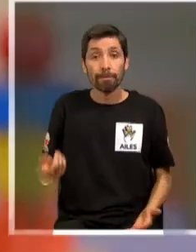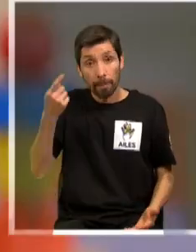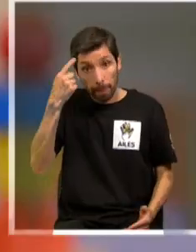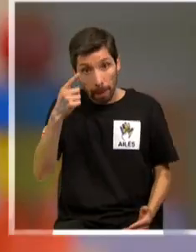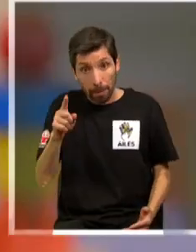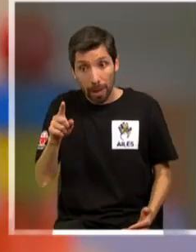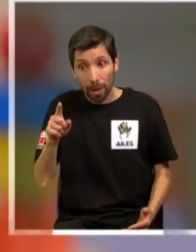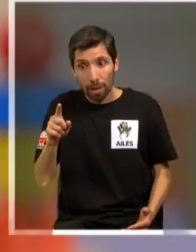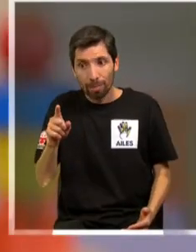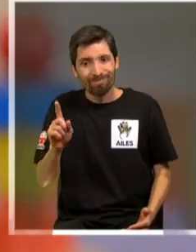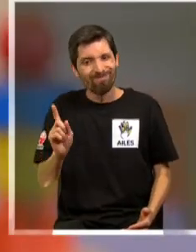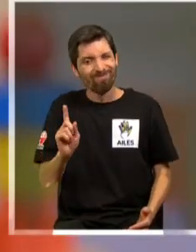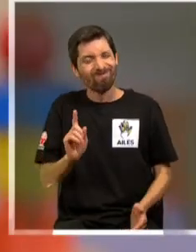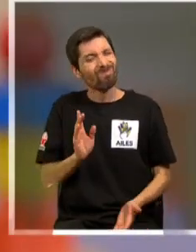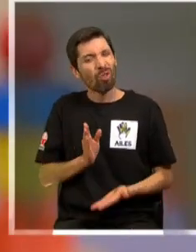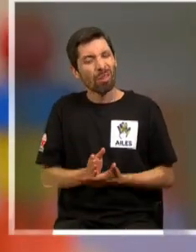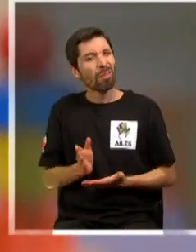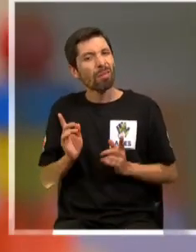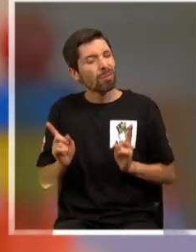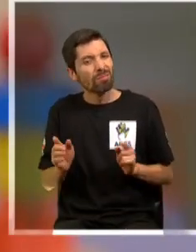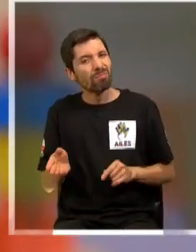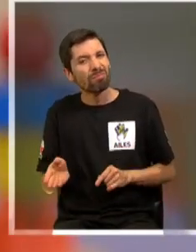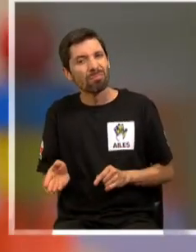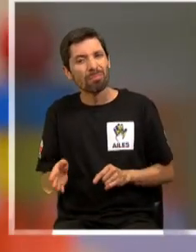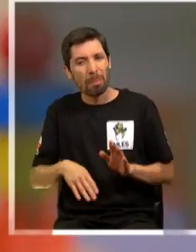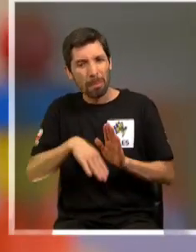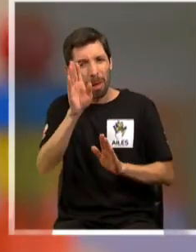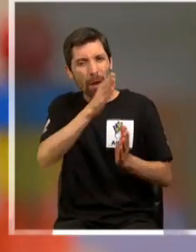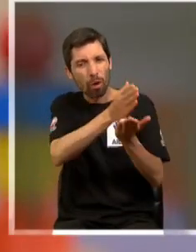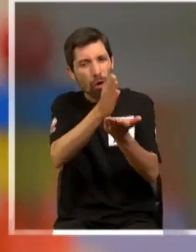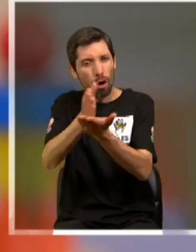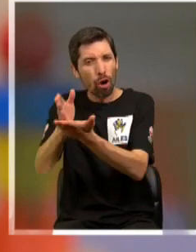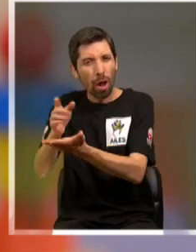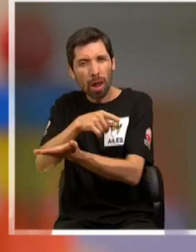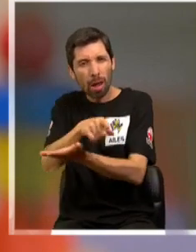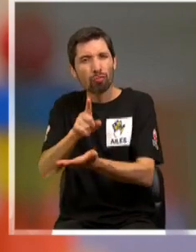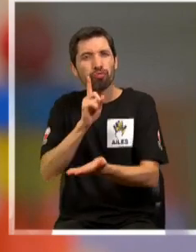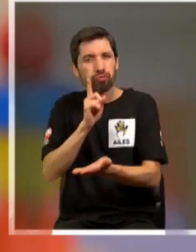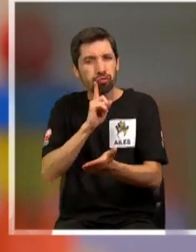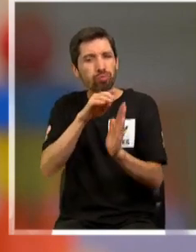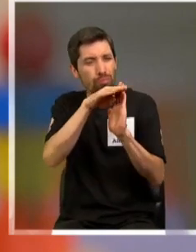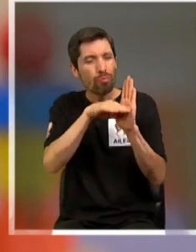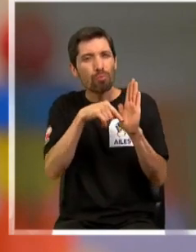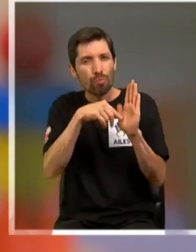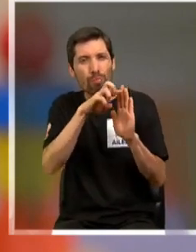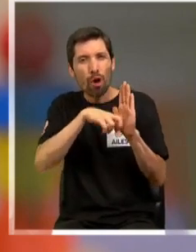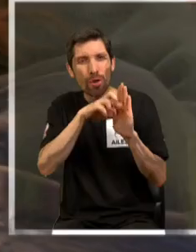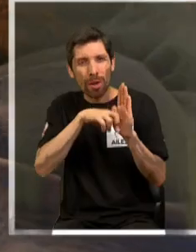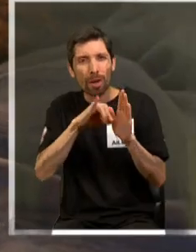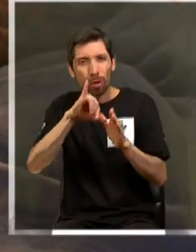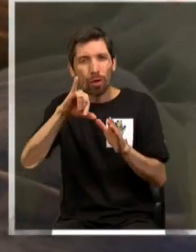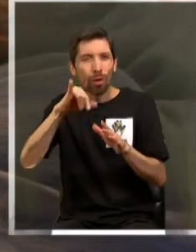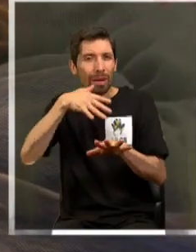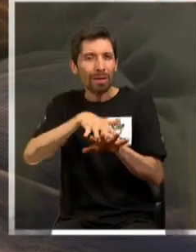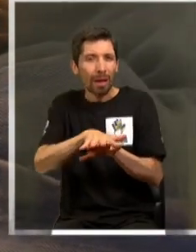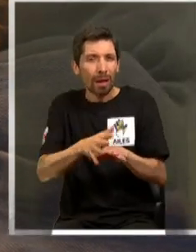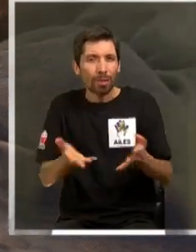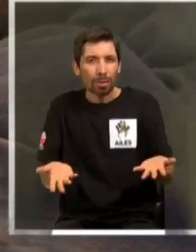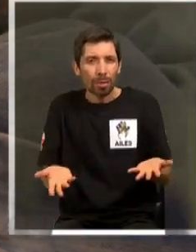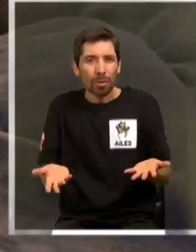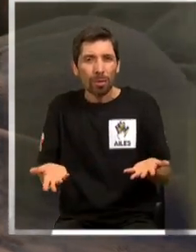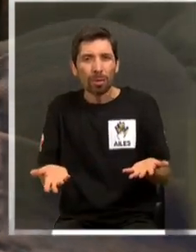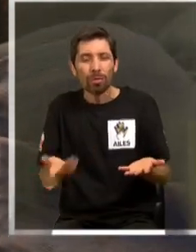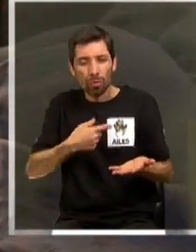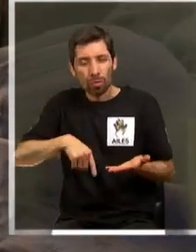debería ser así considerando que la mayoría de los establecimientos hoy tienen programas de integración o son apoyados por nosotros mismos. Sabemos que